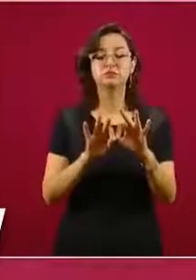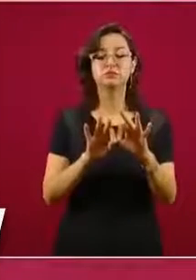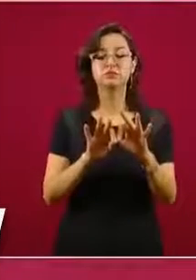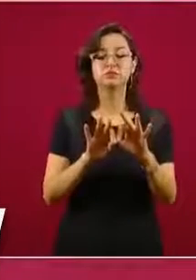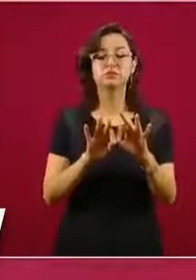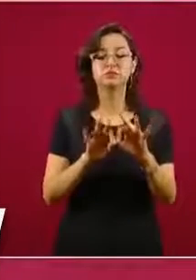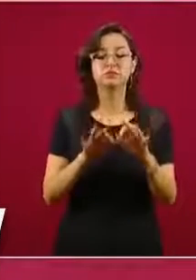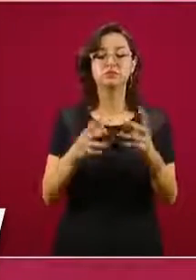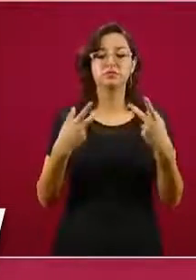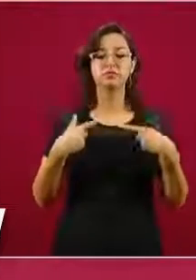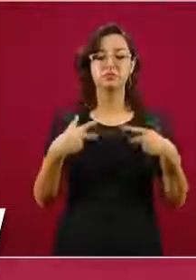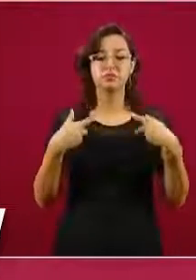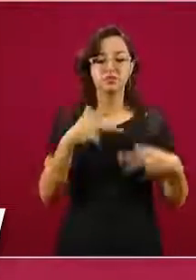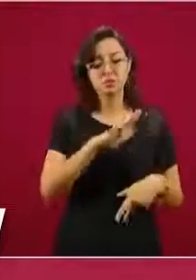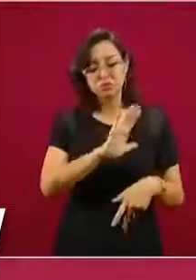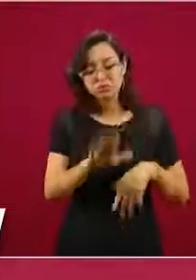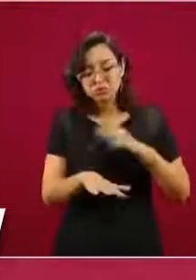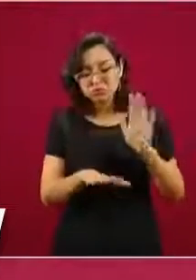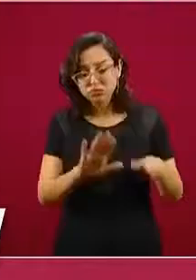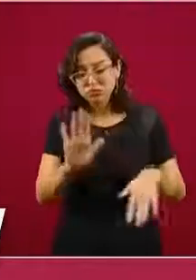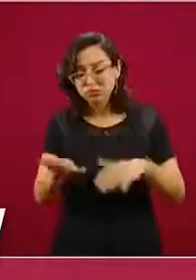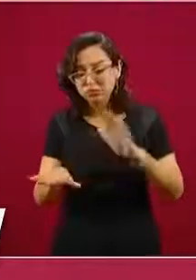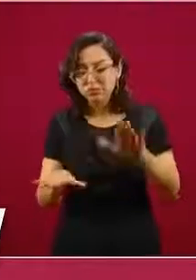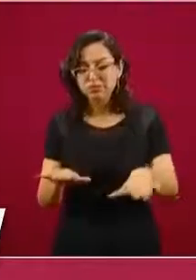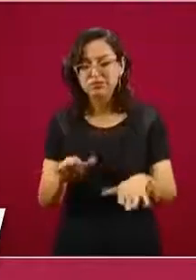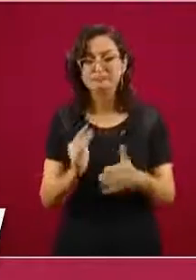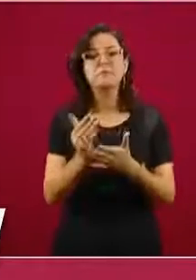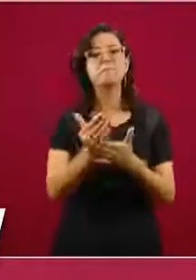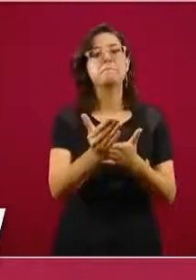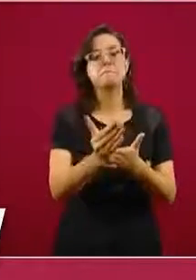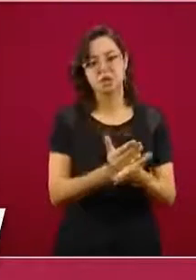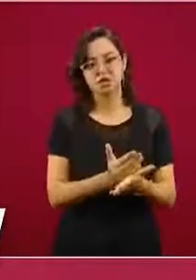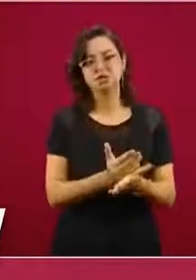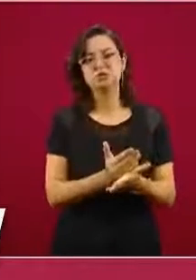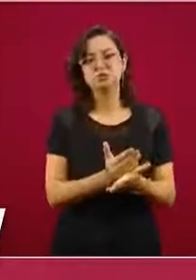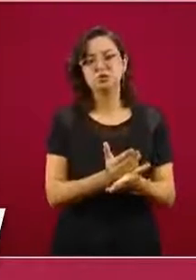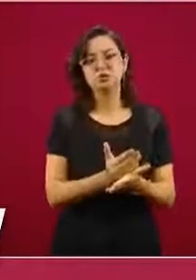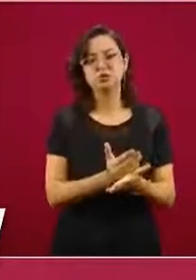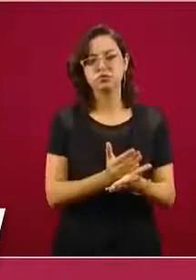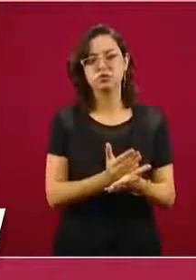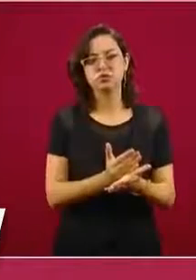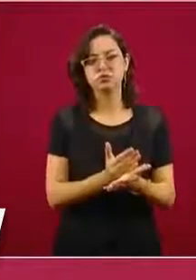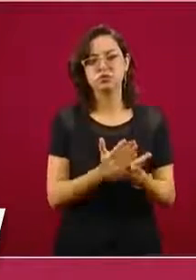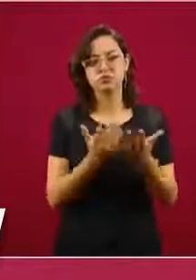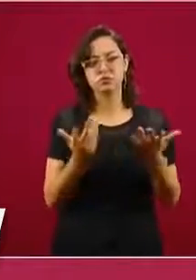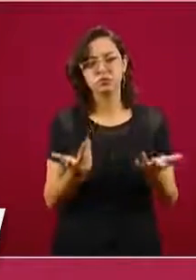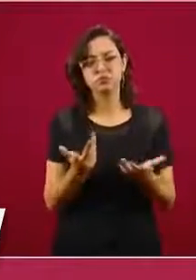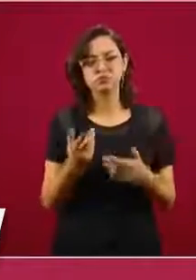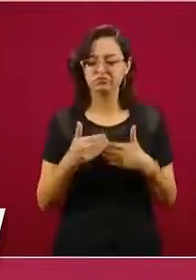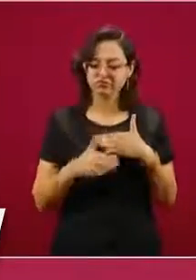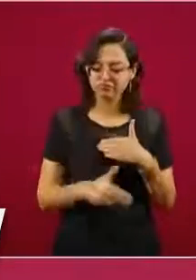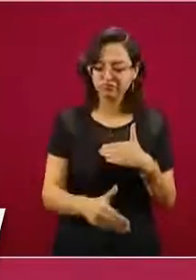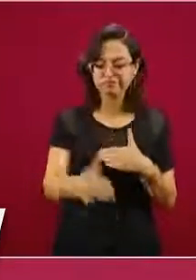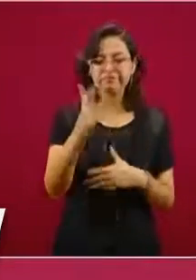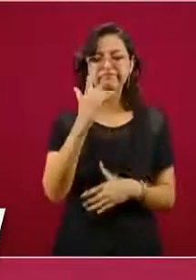no haya pérdidas de vidas humanas, en eso estamos.